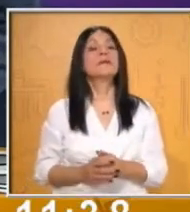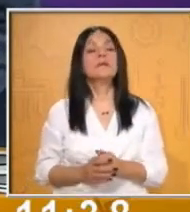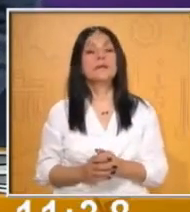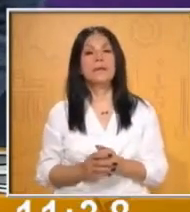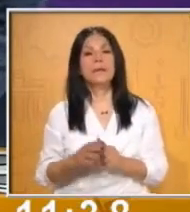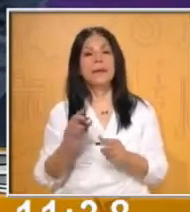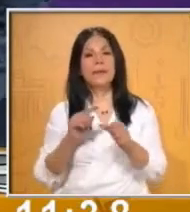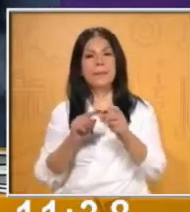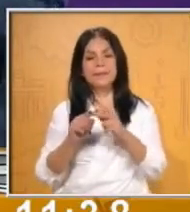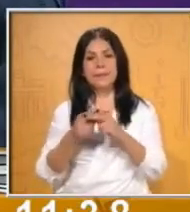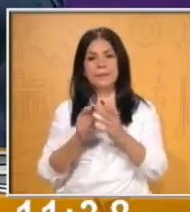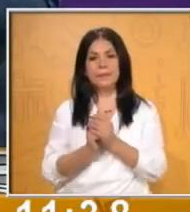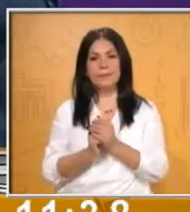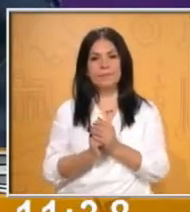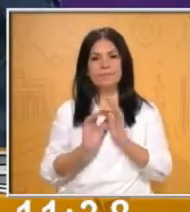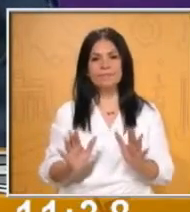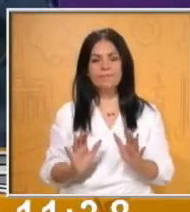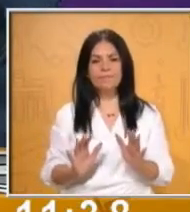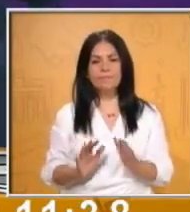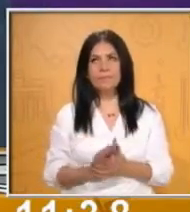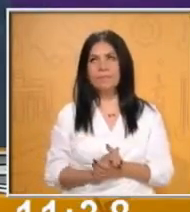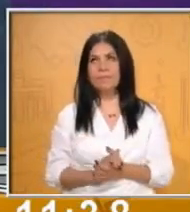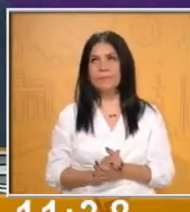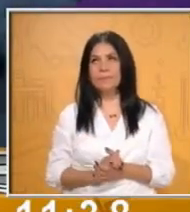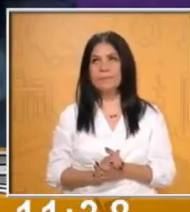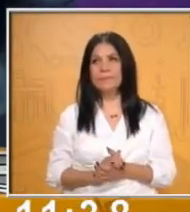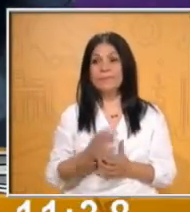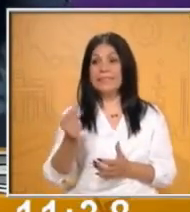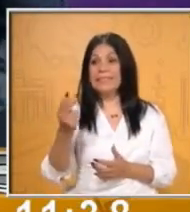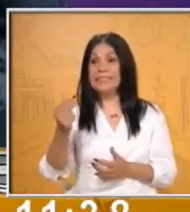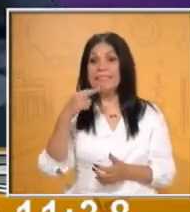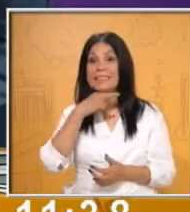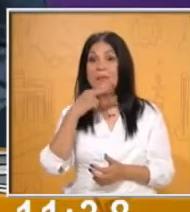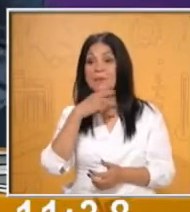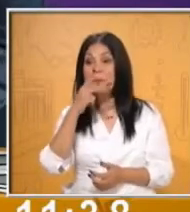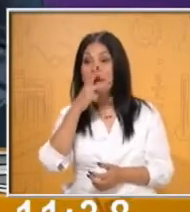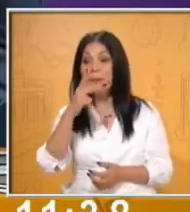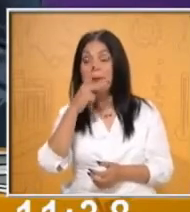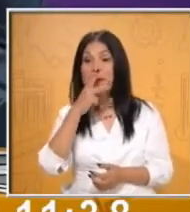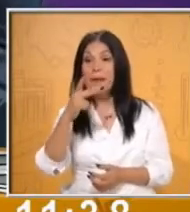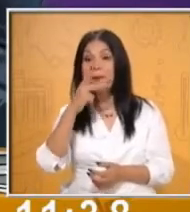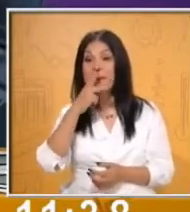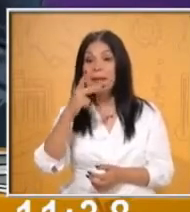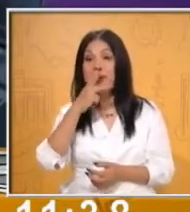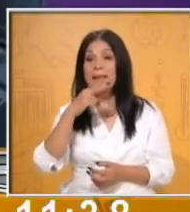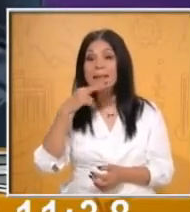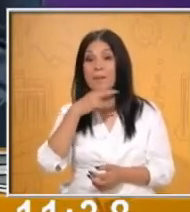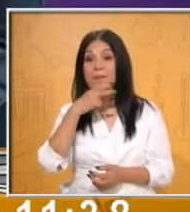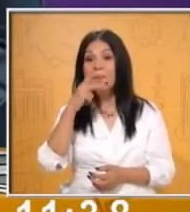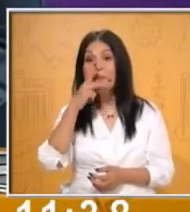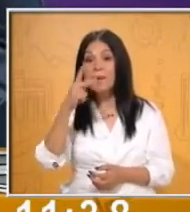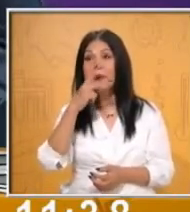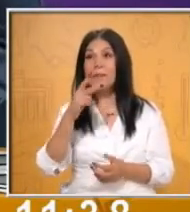Una, dos, tres. En casita. Empieza. Chin, ya me va ganando la maestra.